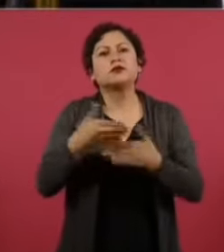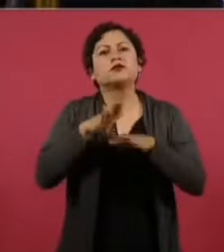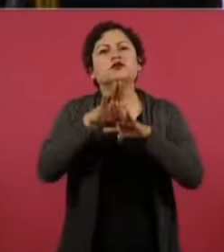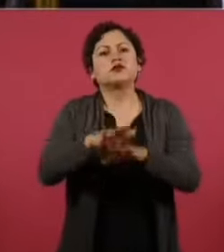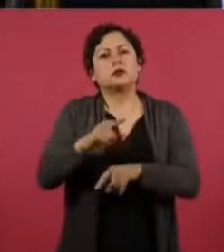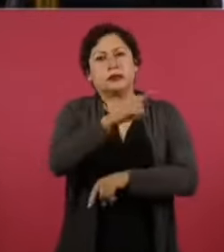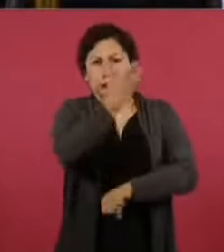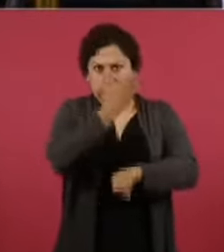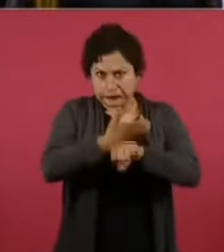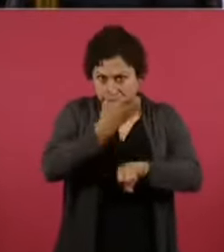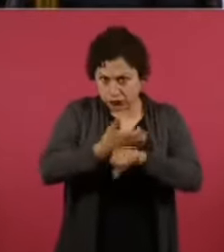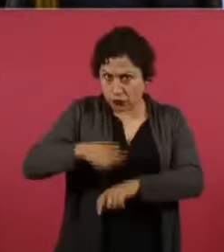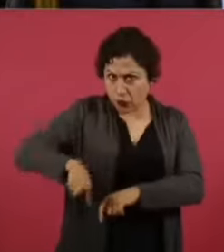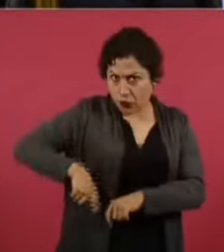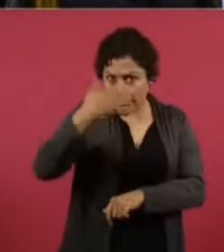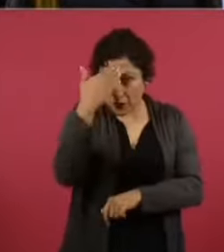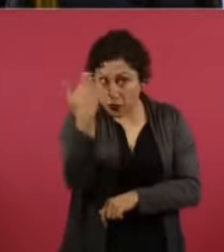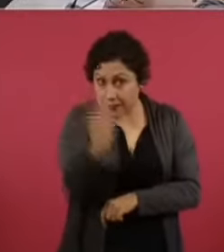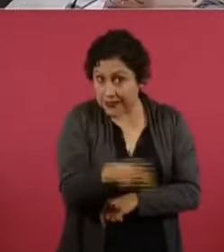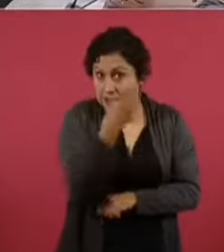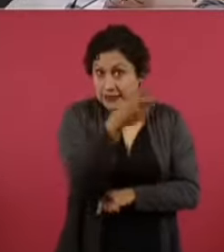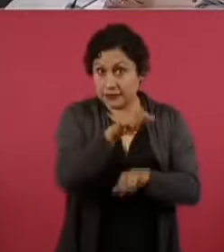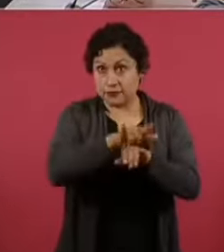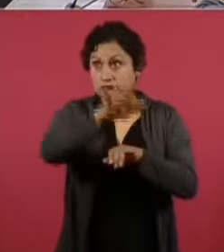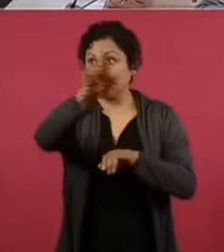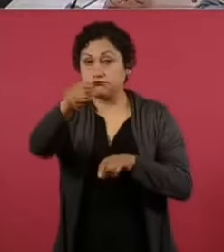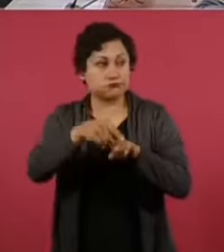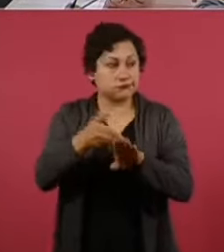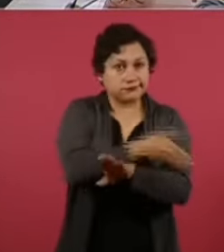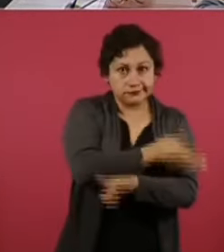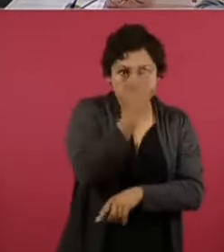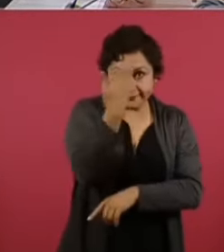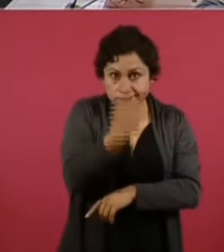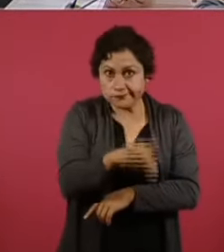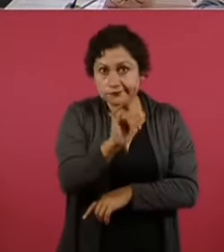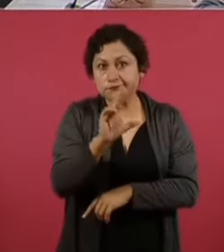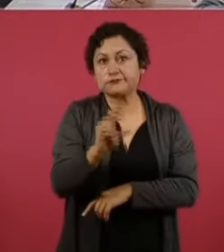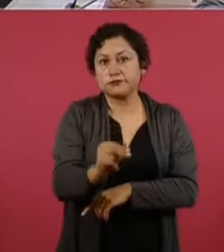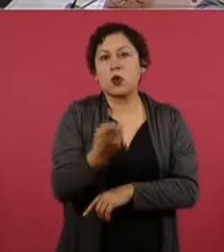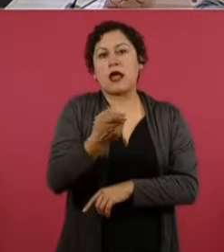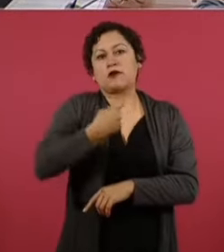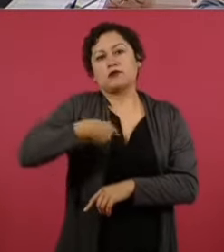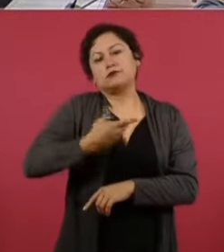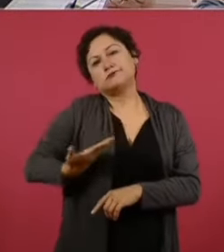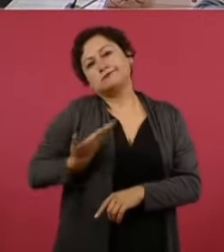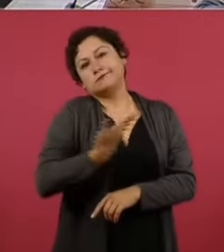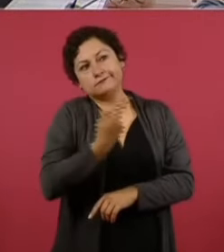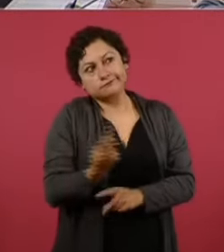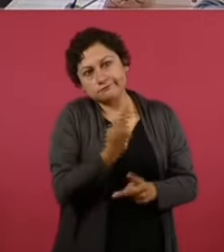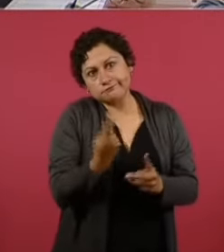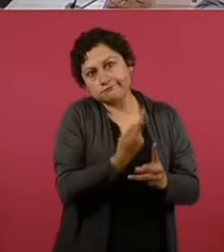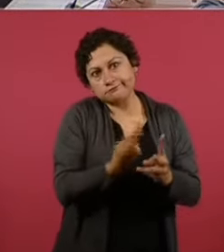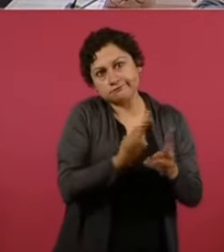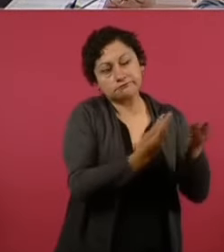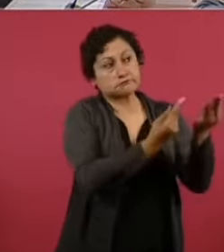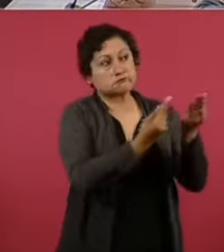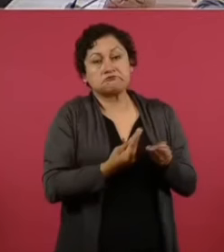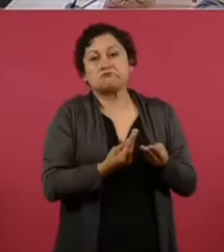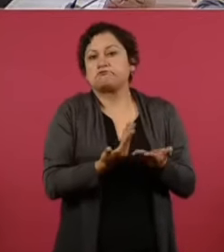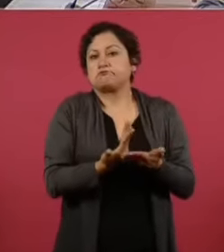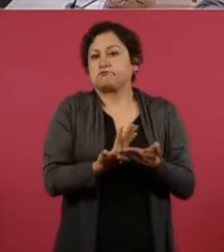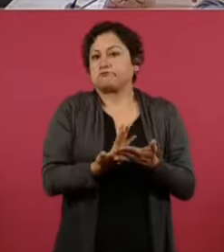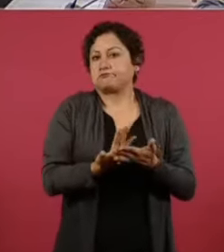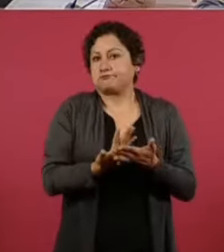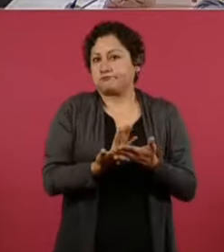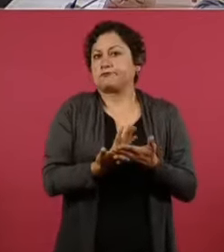por parte de Estados Unidos previo a esta operación. Le hemos pedido detalladamente esta información y estamos a la espera. Ayer me informaron que están en la